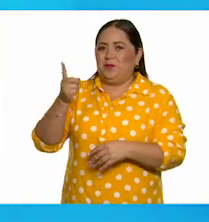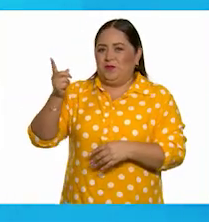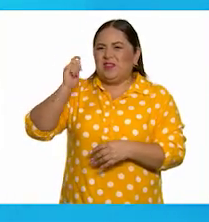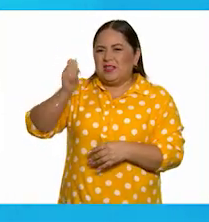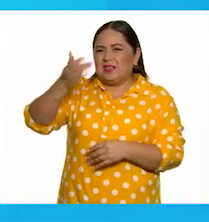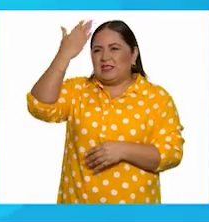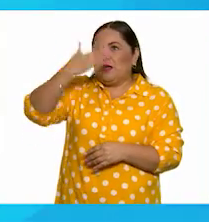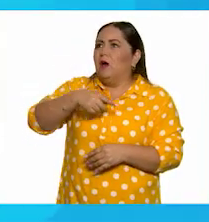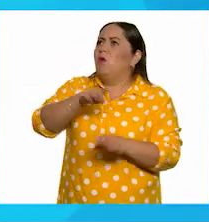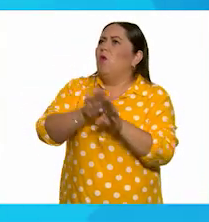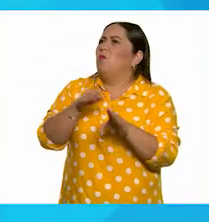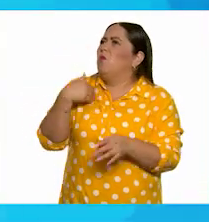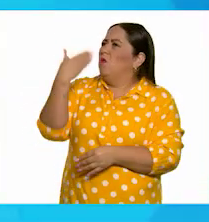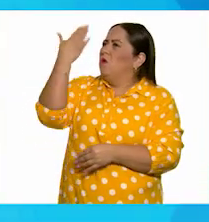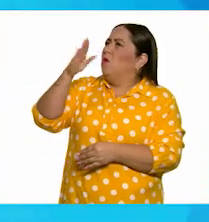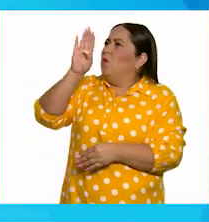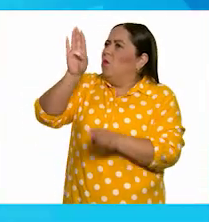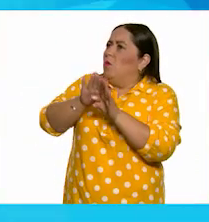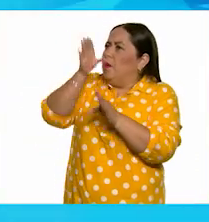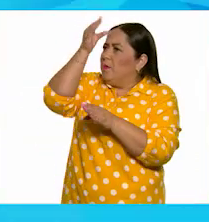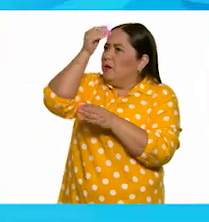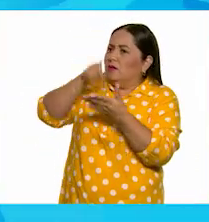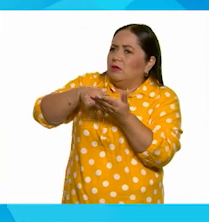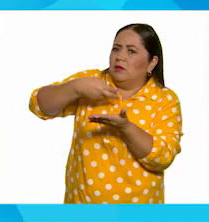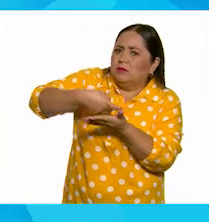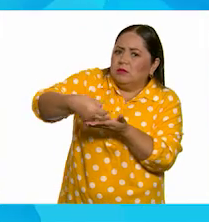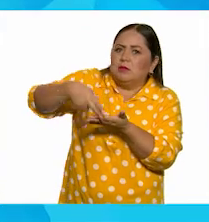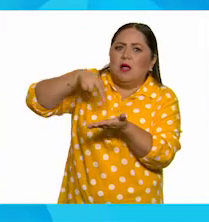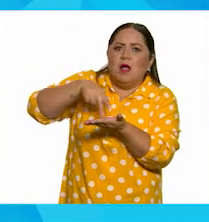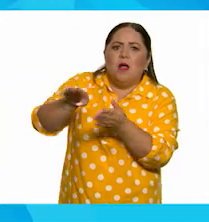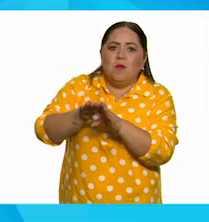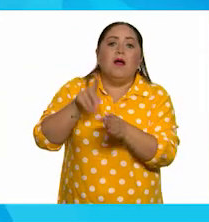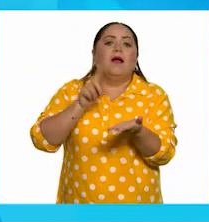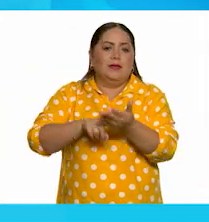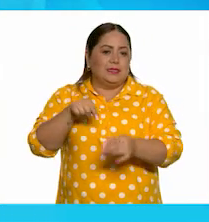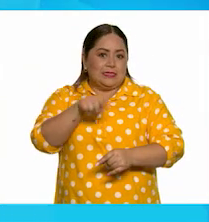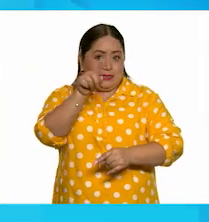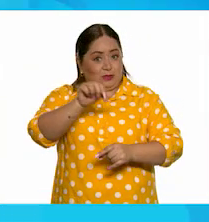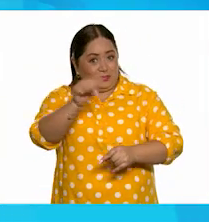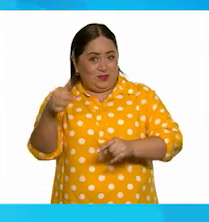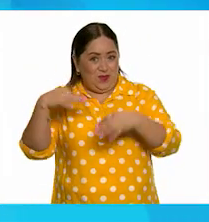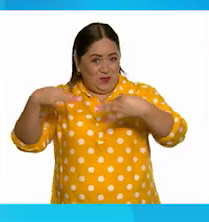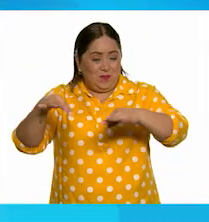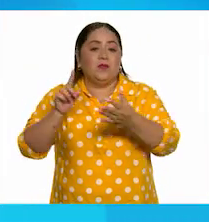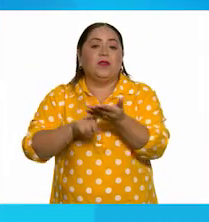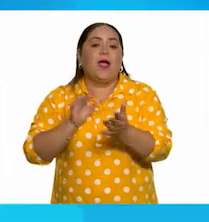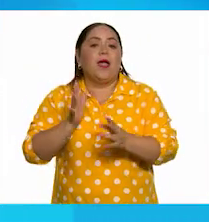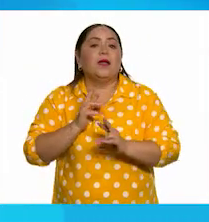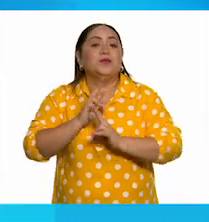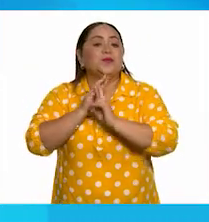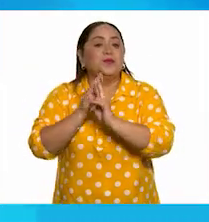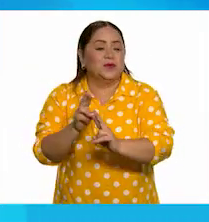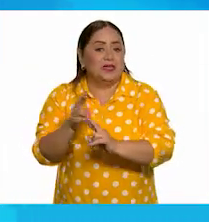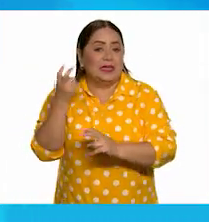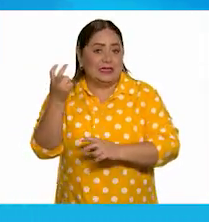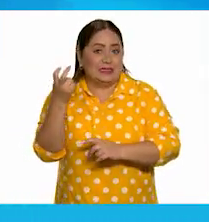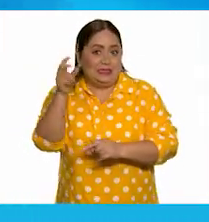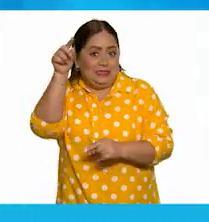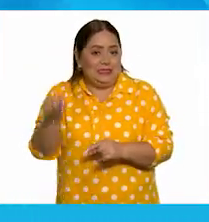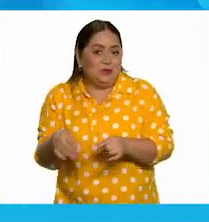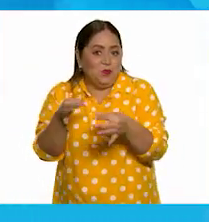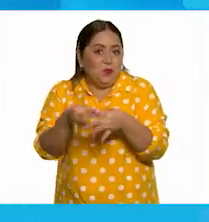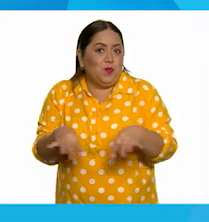aprendido a gatear y a caminar. Y aquí ya lo está respondiendo. Así es. Pero ya hay una... Esta es la parte